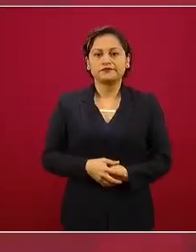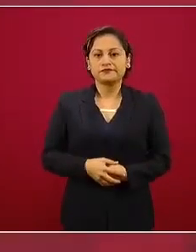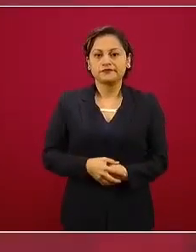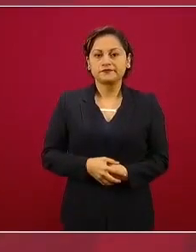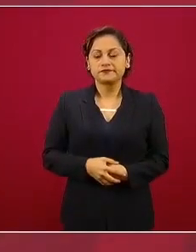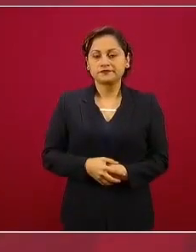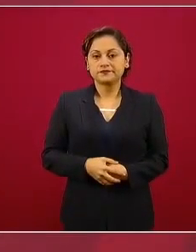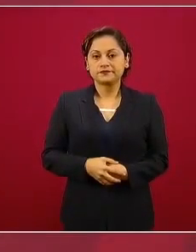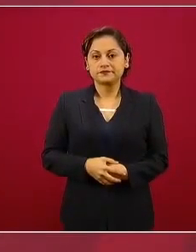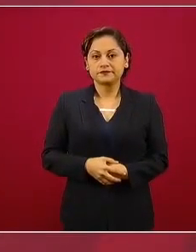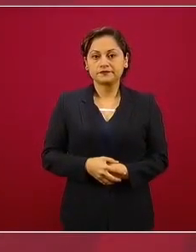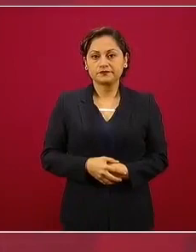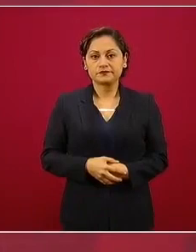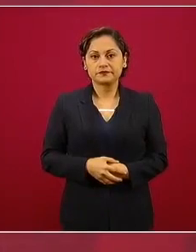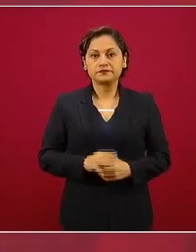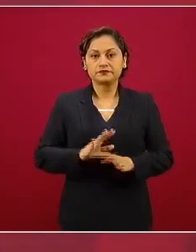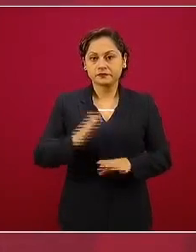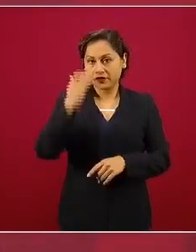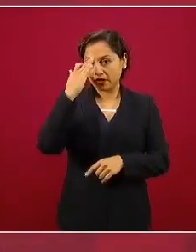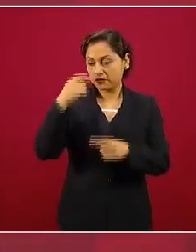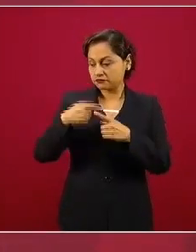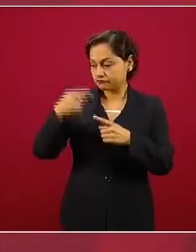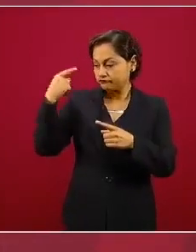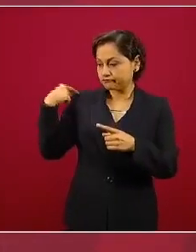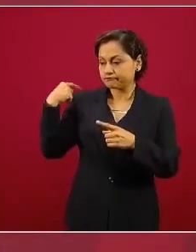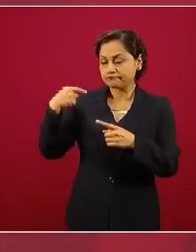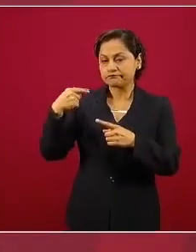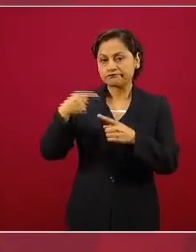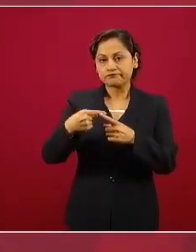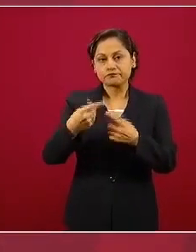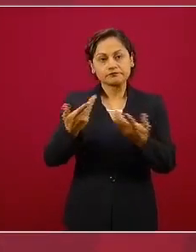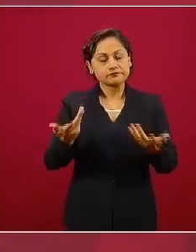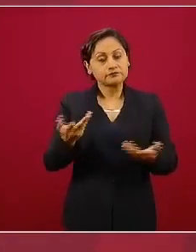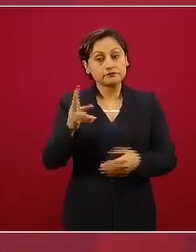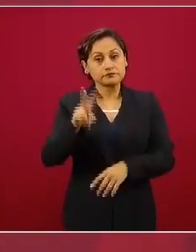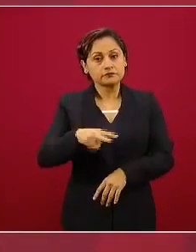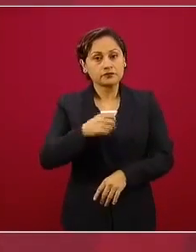Desgraciadamente han habido pérdidas de vidas humanas.